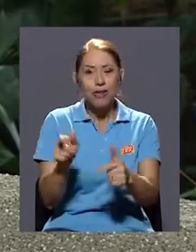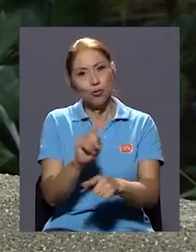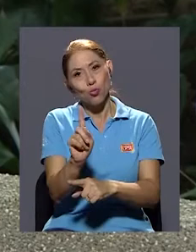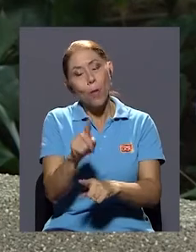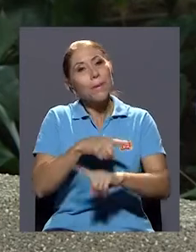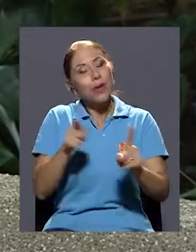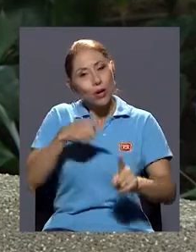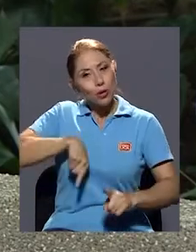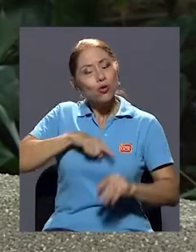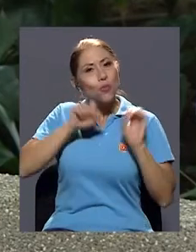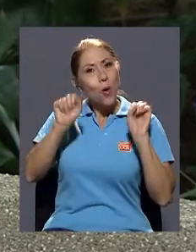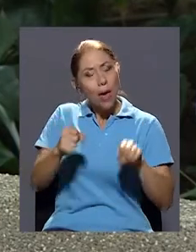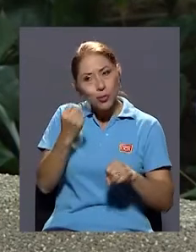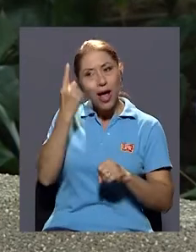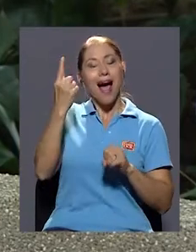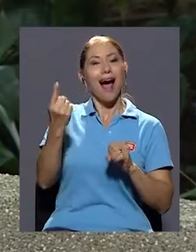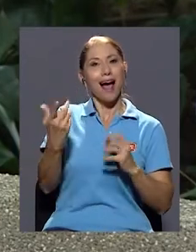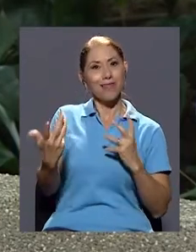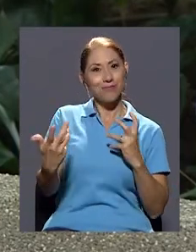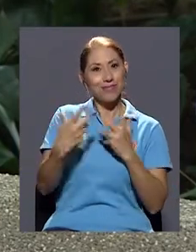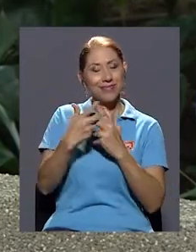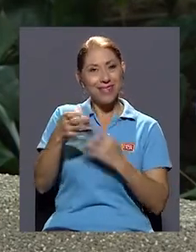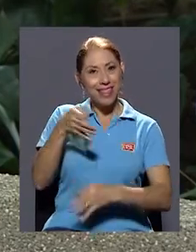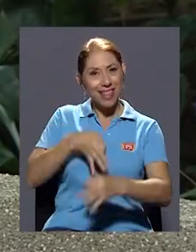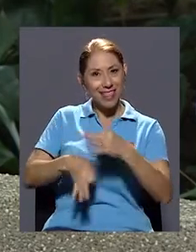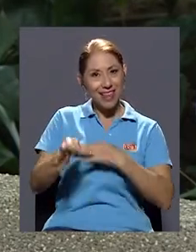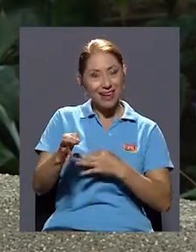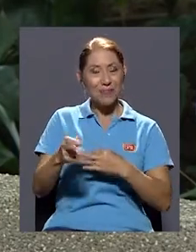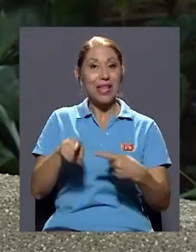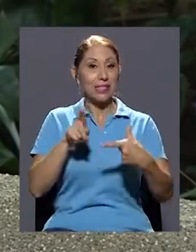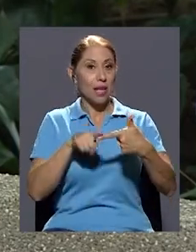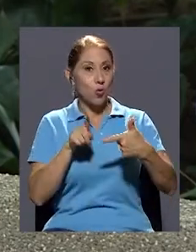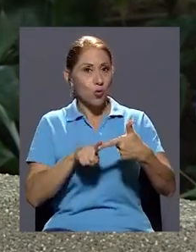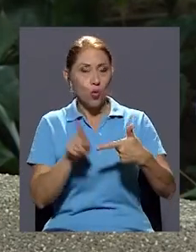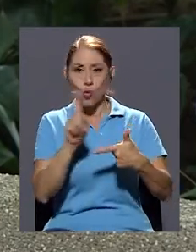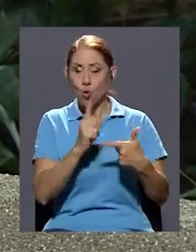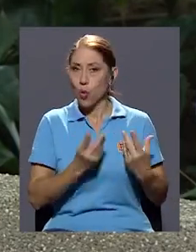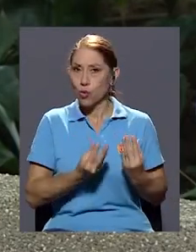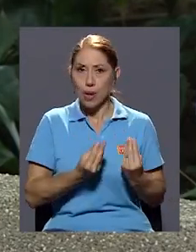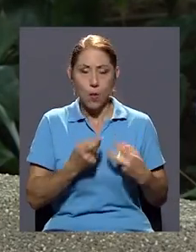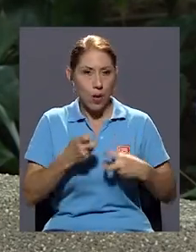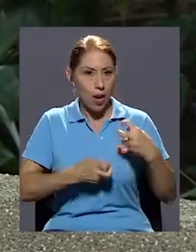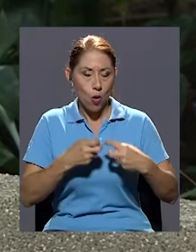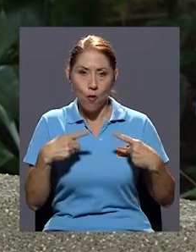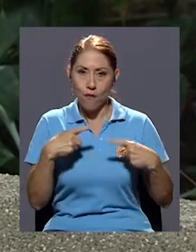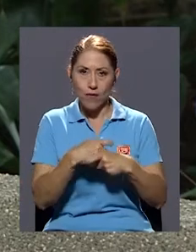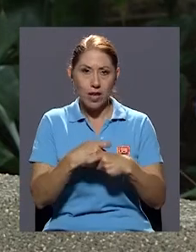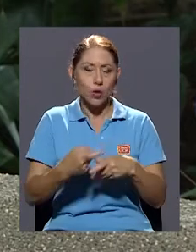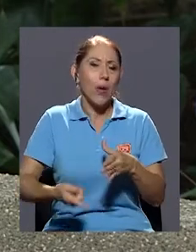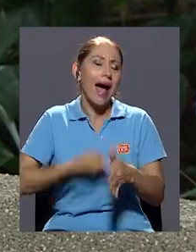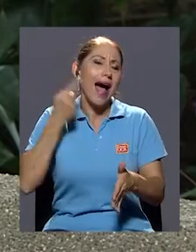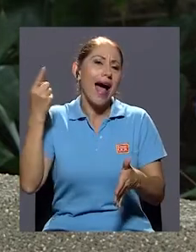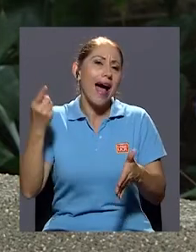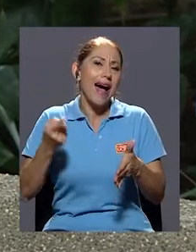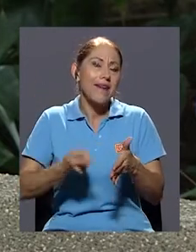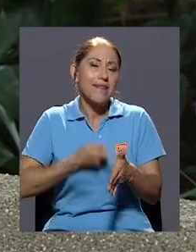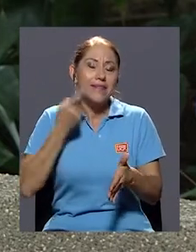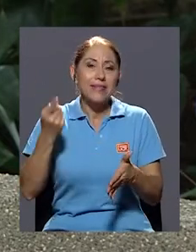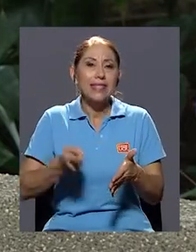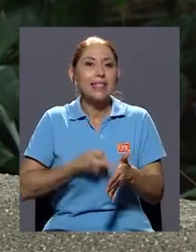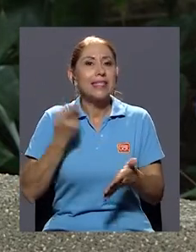Pero a lo que me refiero es tener esa capacidad empática. Segundo, no tenerle temor al conflicto. A veces, por más